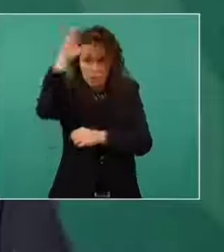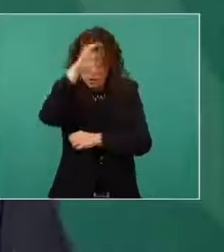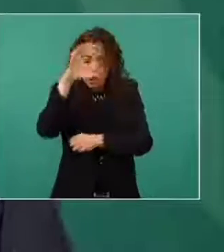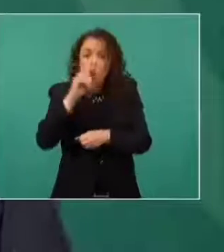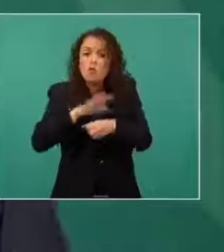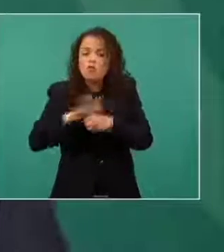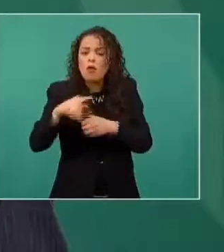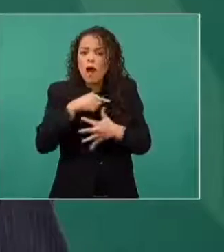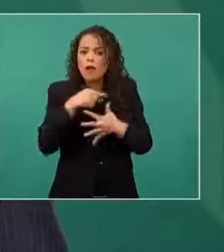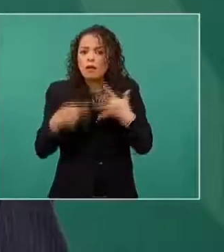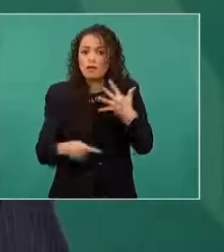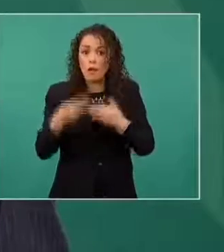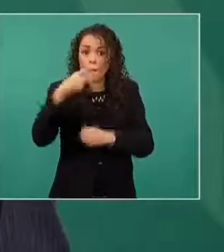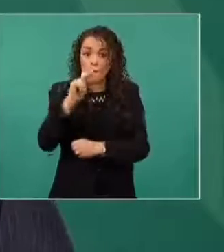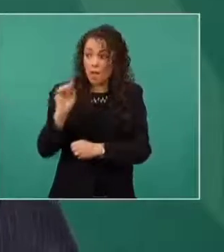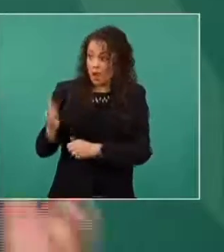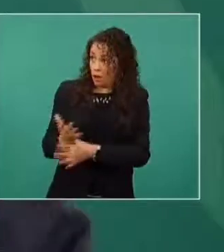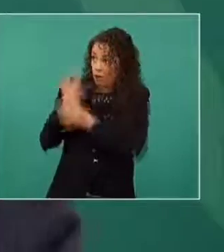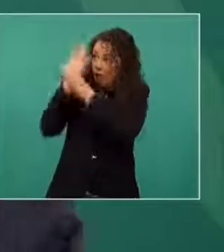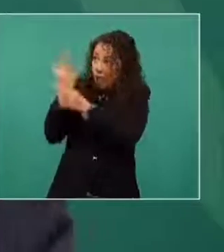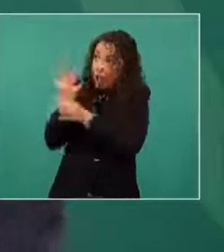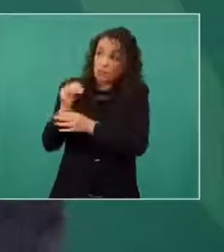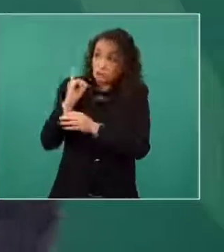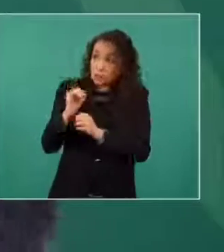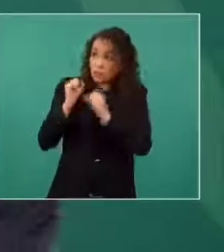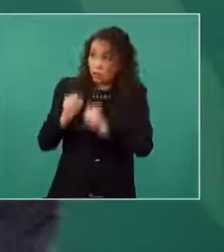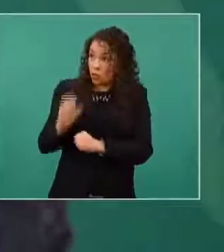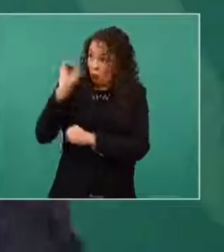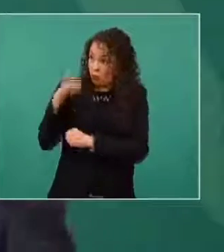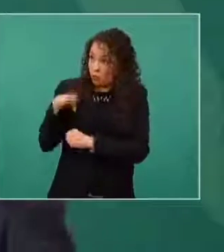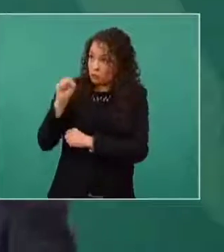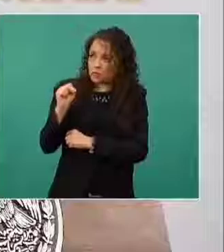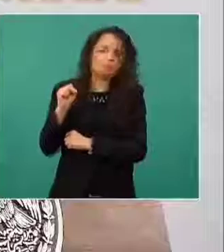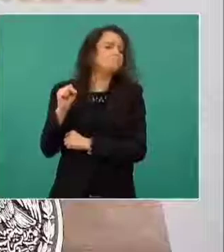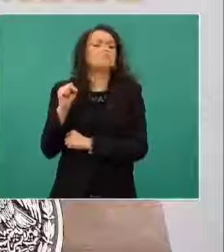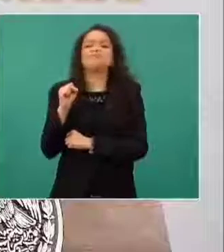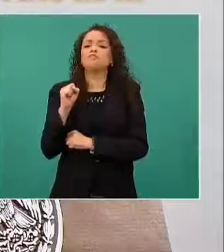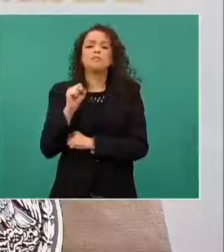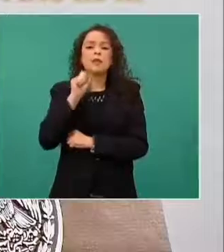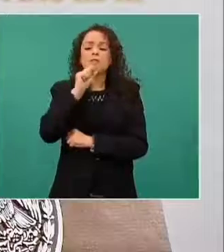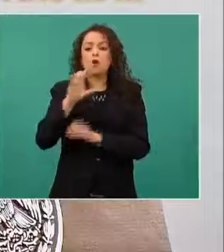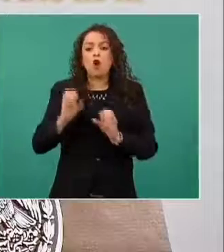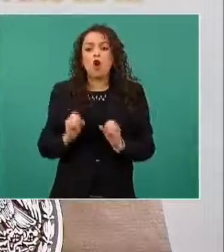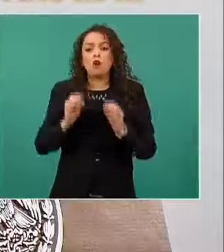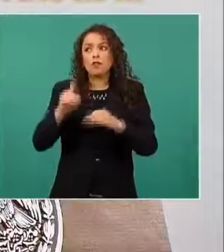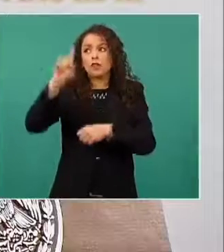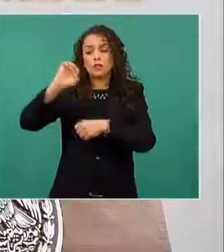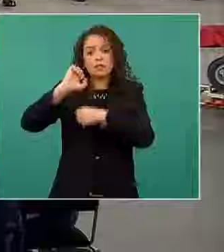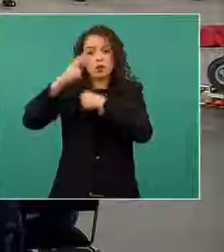es la posición de la Organización Mundial de la Salud, ni tampoco de la Oficina Europa de la Organización Mundial de la Salud.